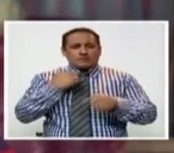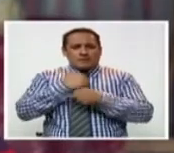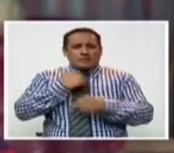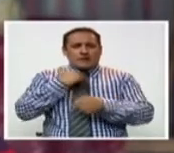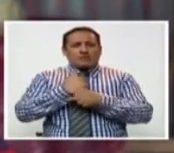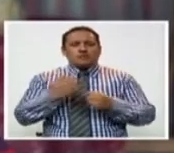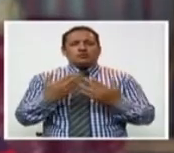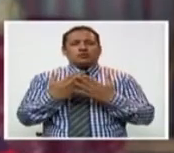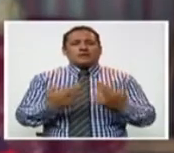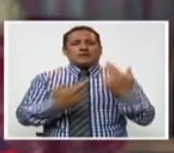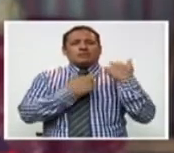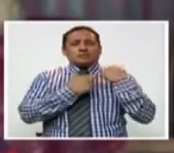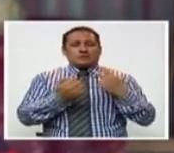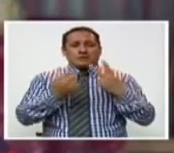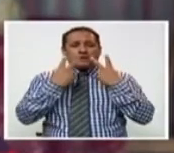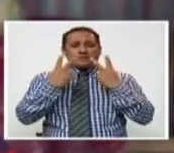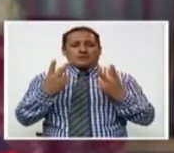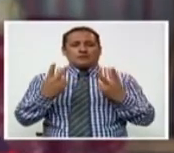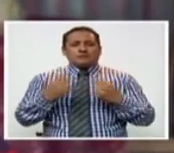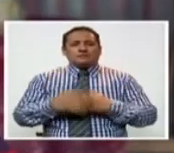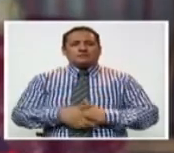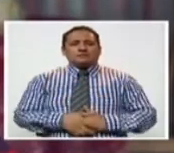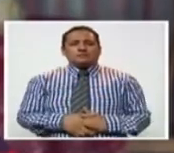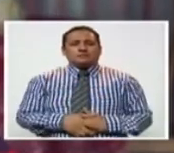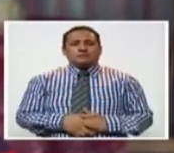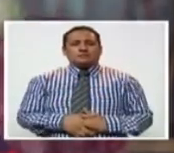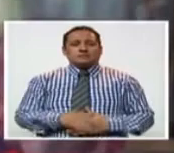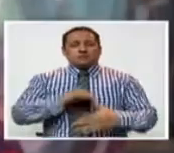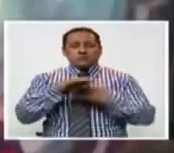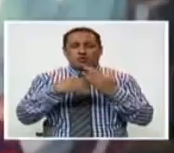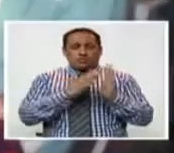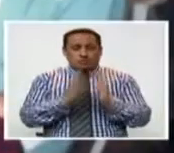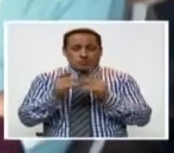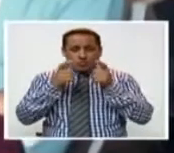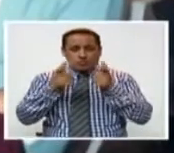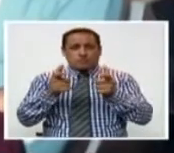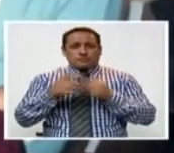relacionado o encargado del área de lo que es este proceso.